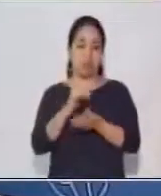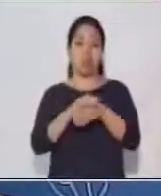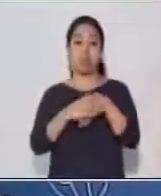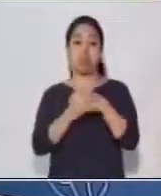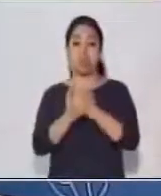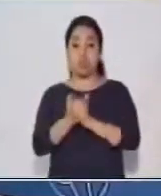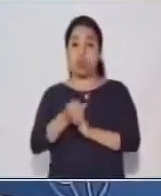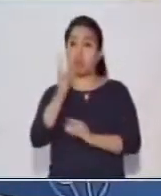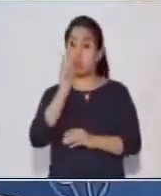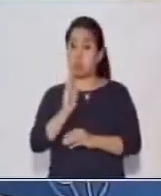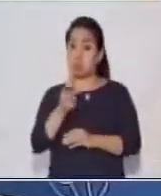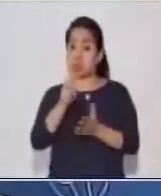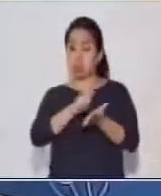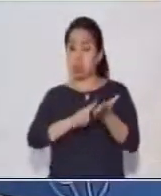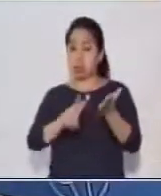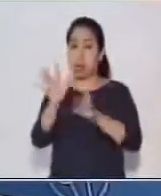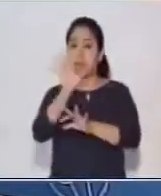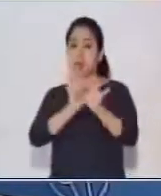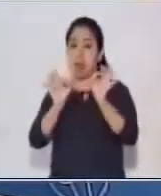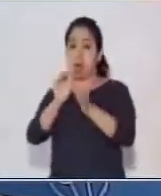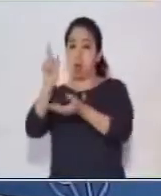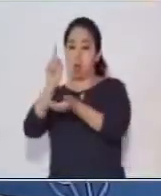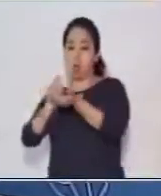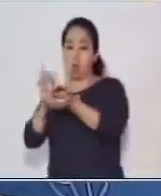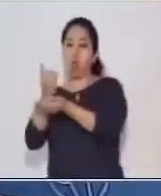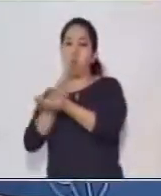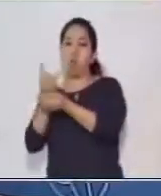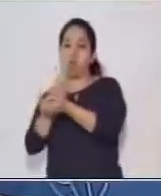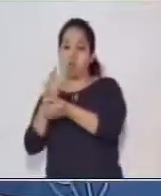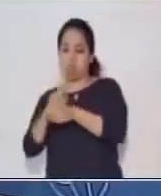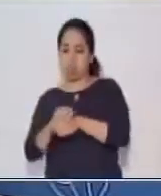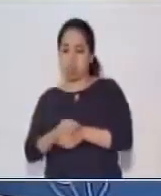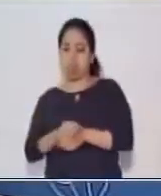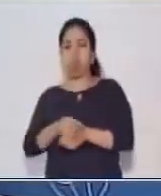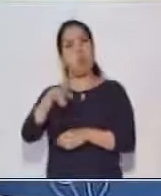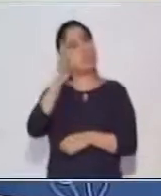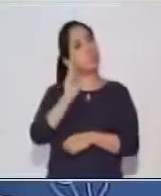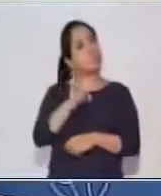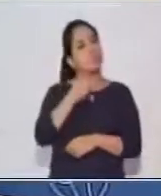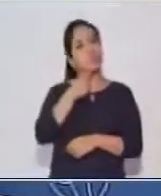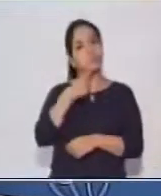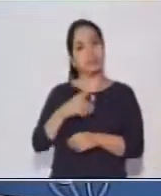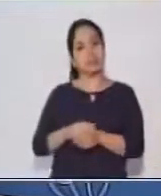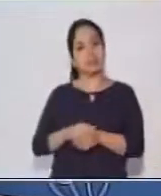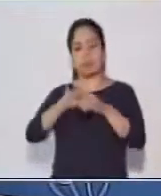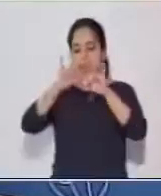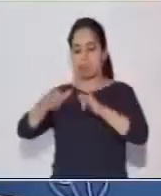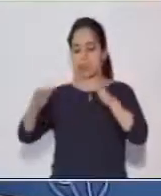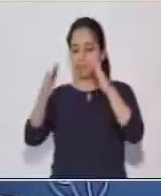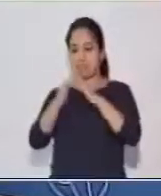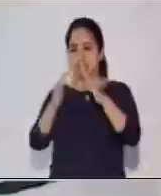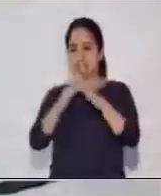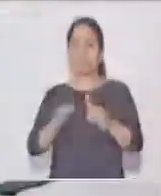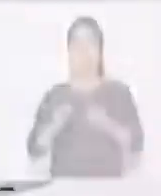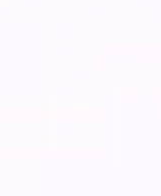siempre limpias o que utilicen gel. Y como siempre les digo, quédate en casa.